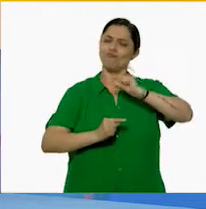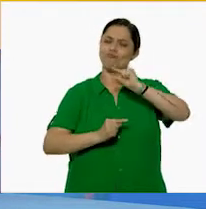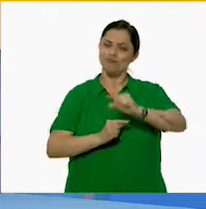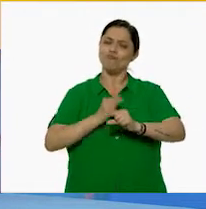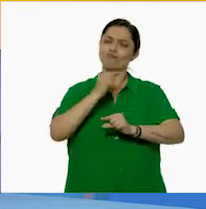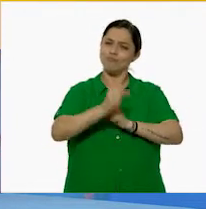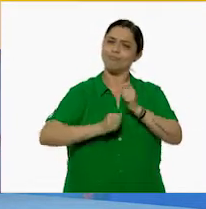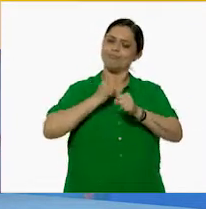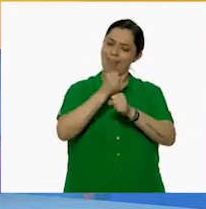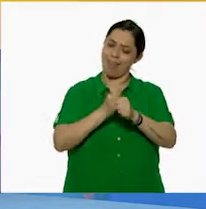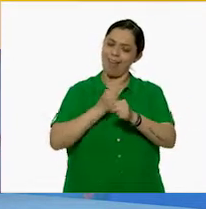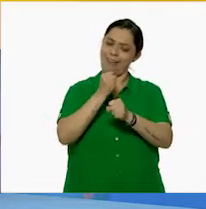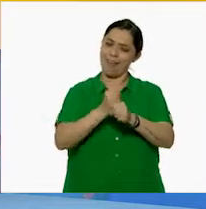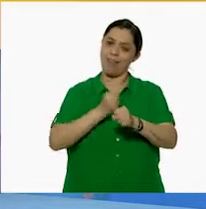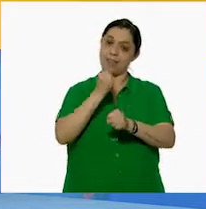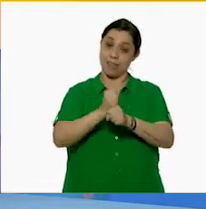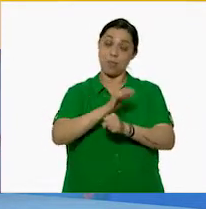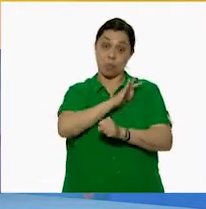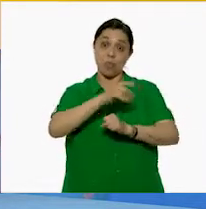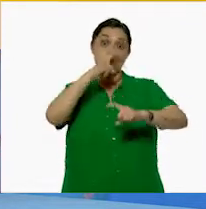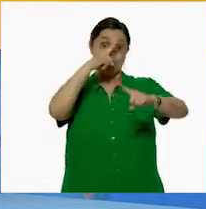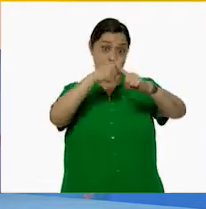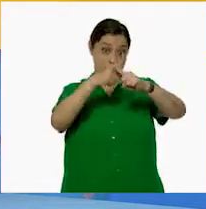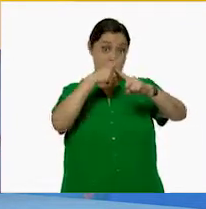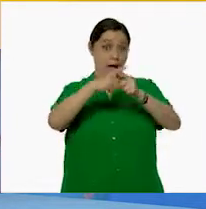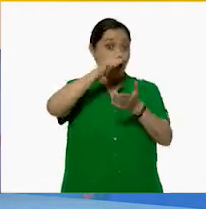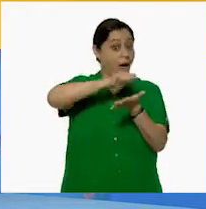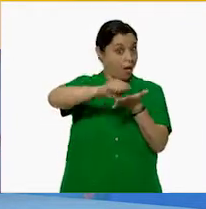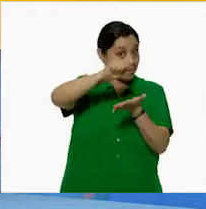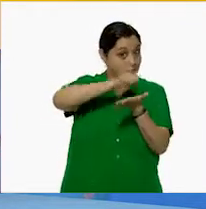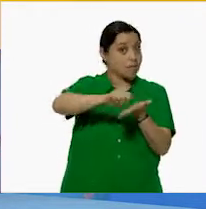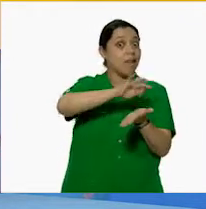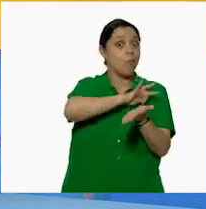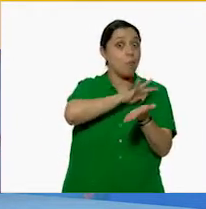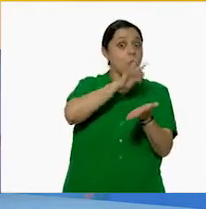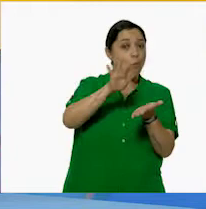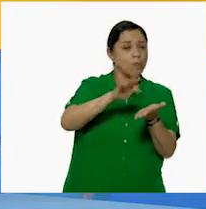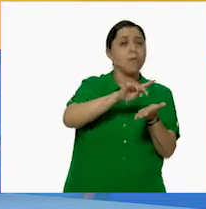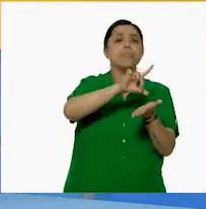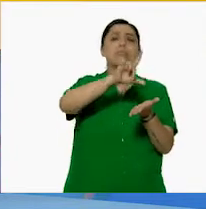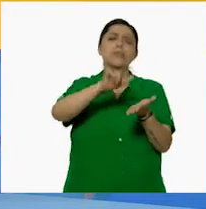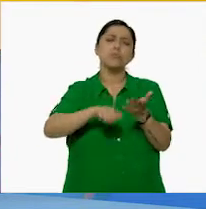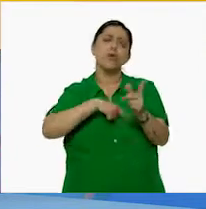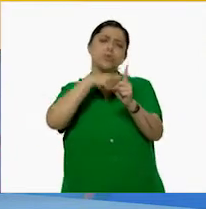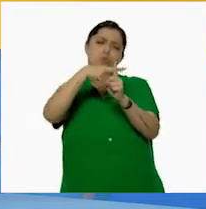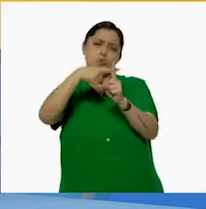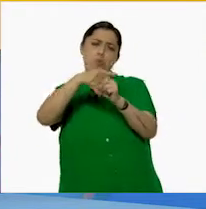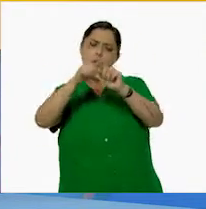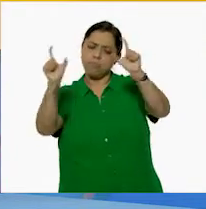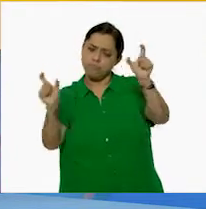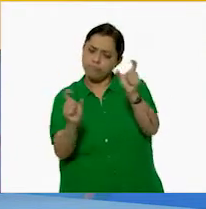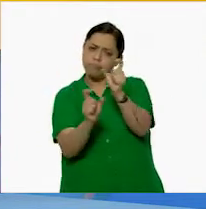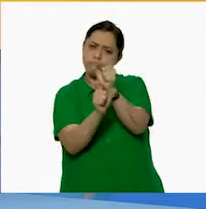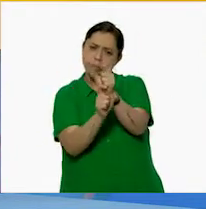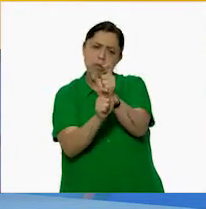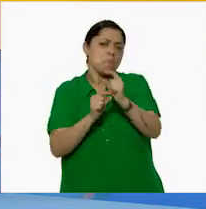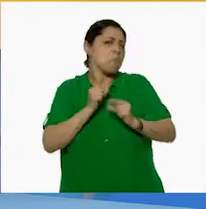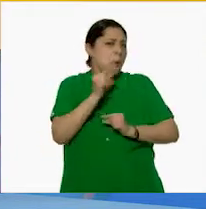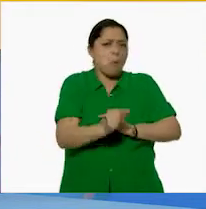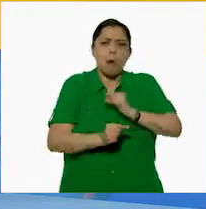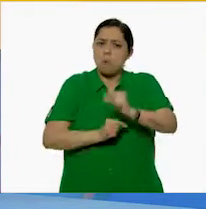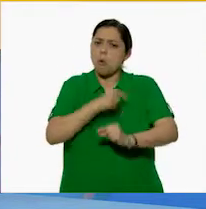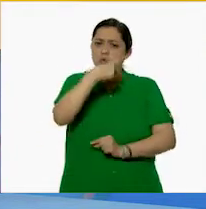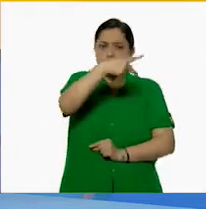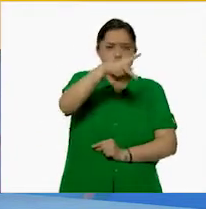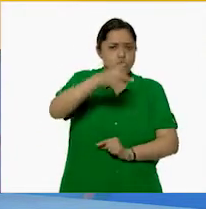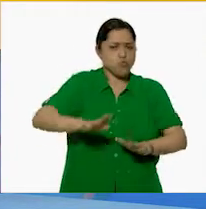También se pueden hacer las multiplicaciones escritas. Y al final, hacer la suma conforme vayan ejercitando sus habilidades